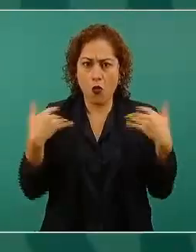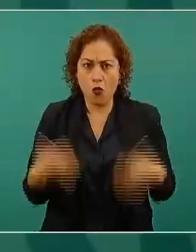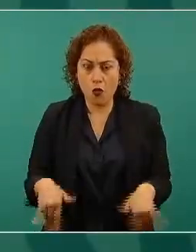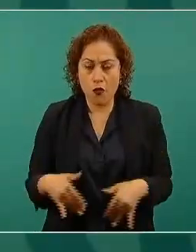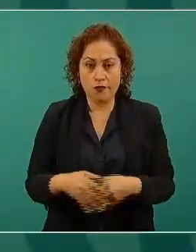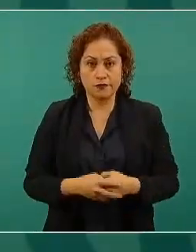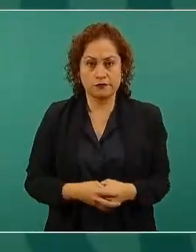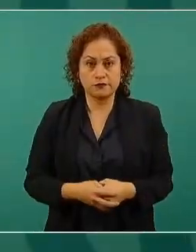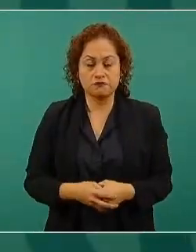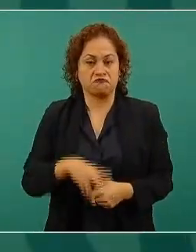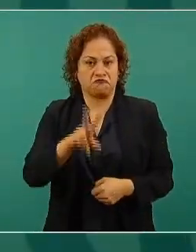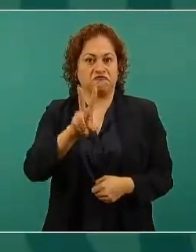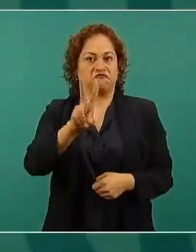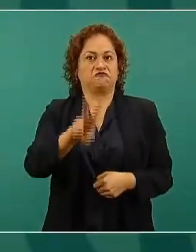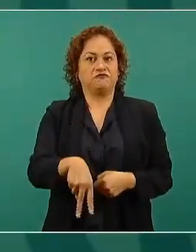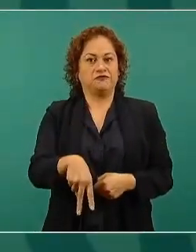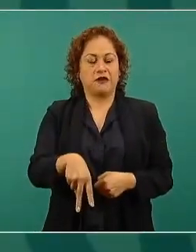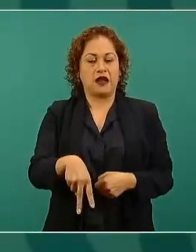negocios